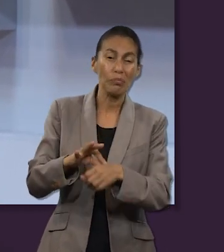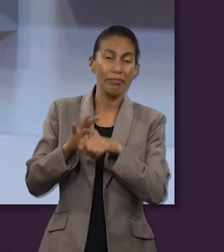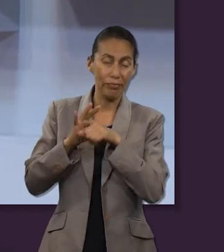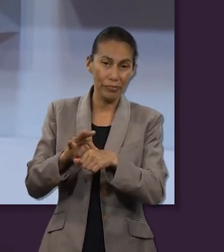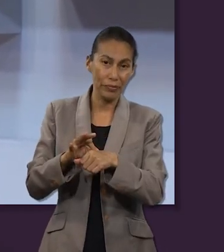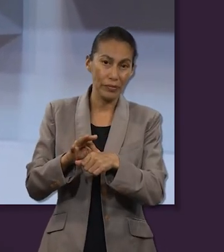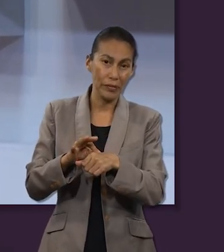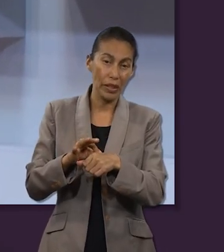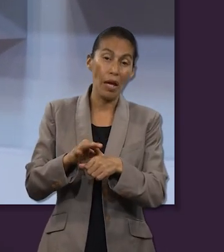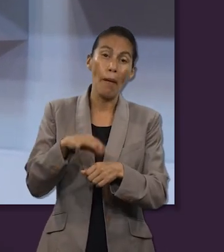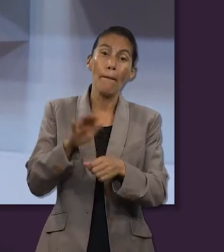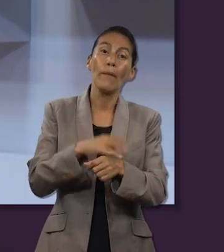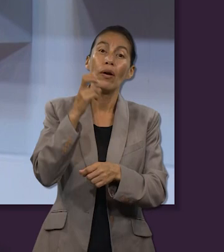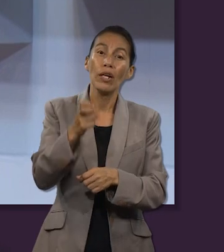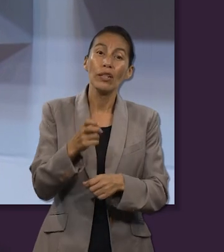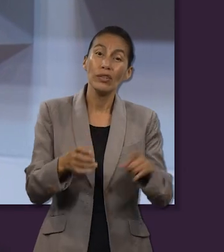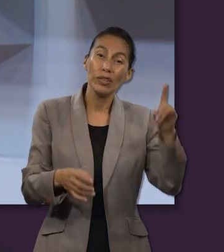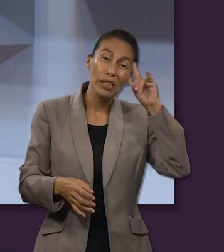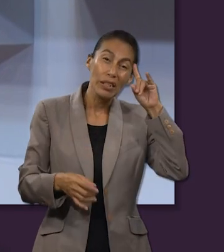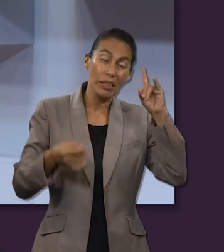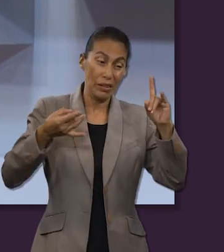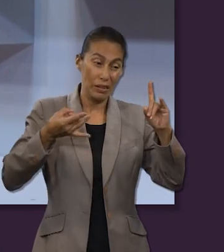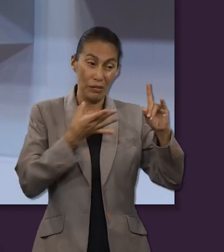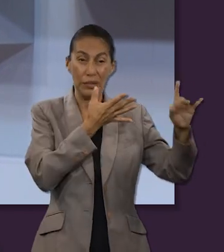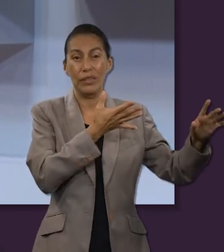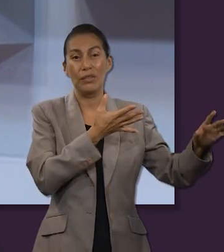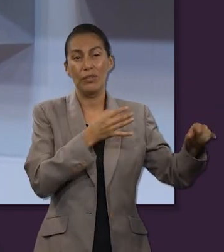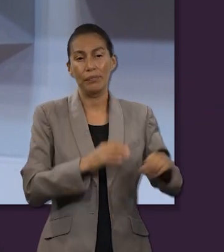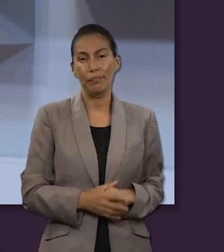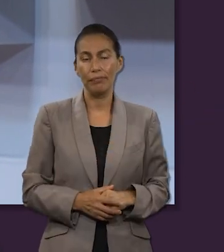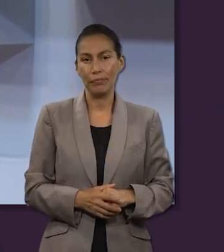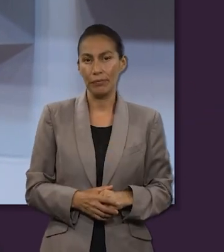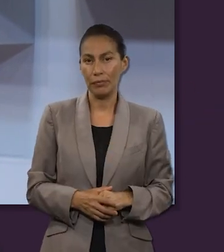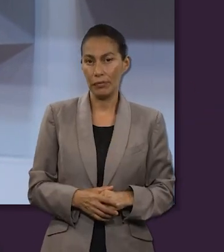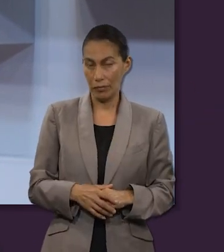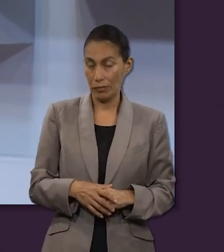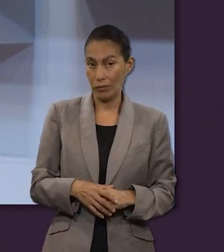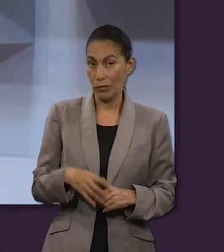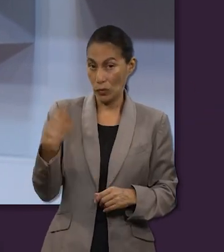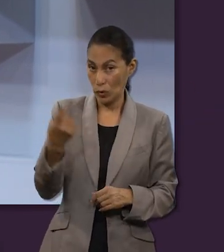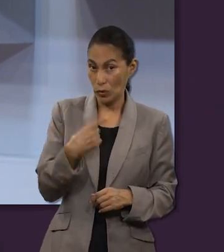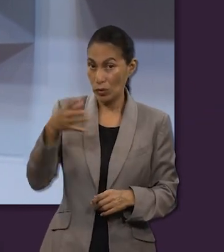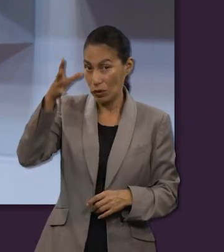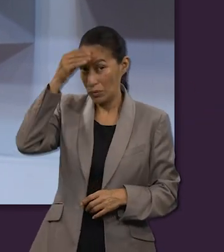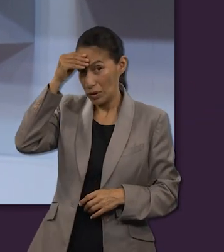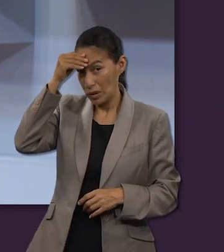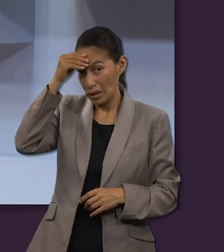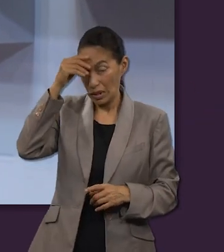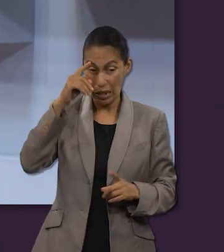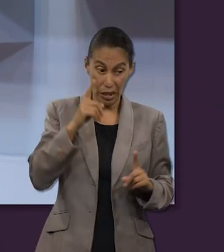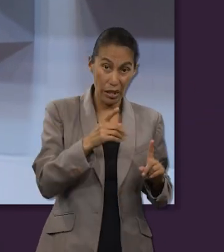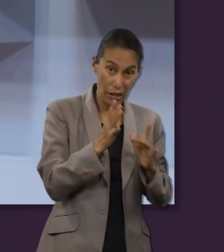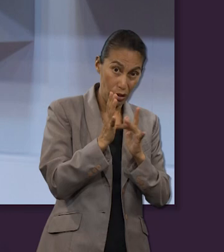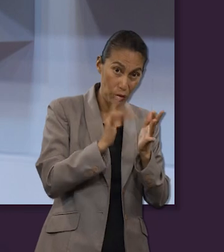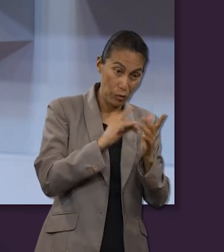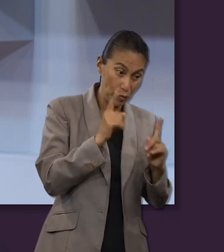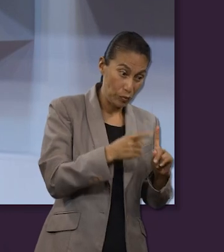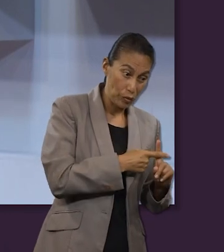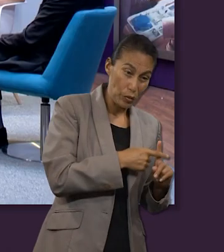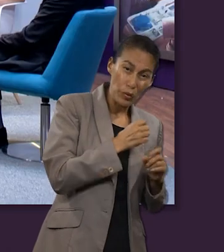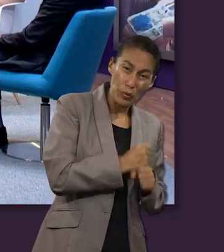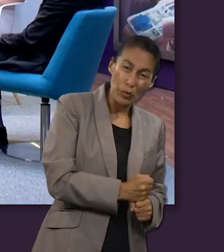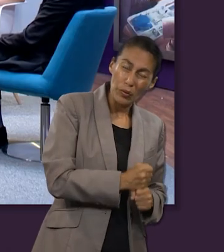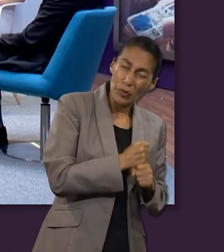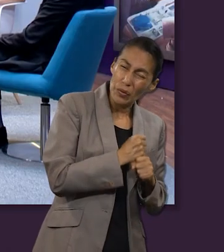Satanás por medio del sufrimiento entonces son grandes lecciones que las podemos aprender de la Cruz